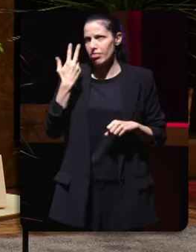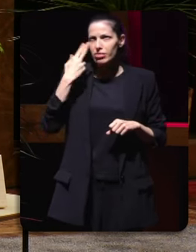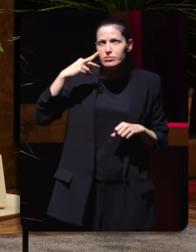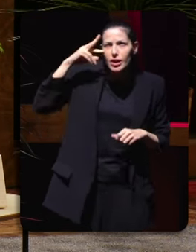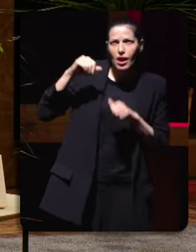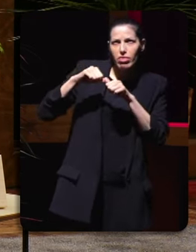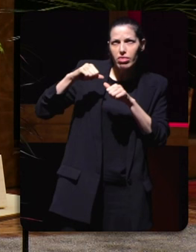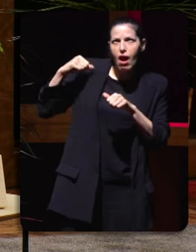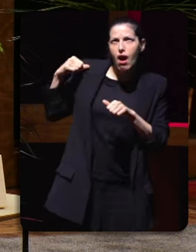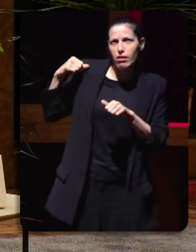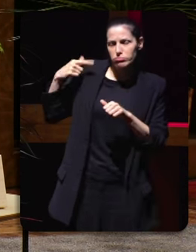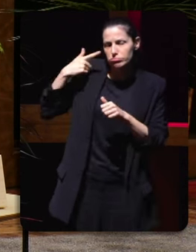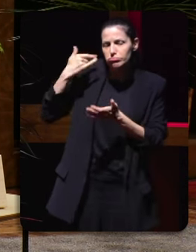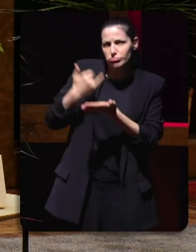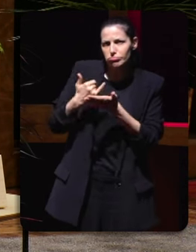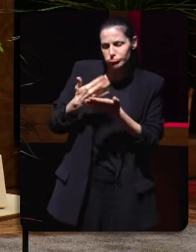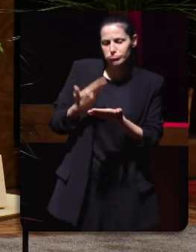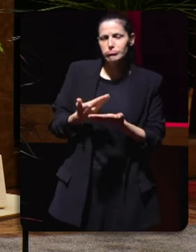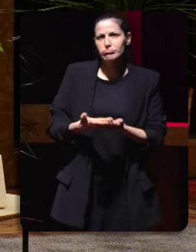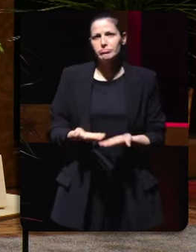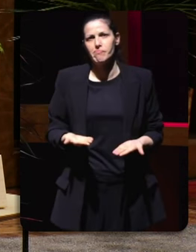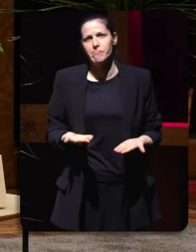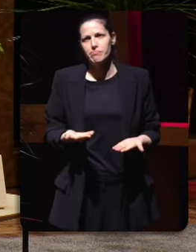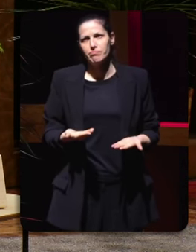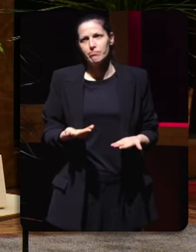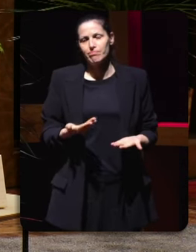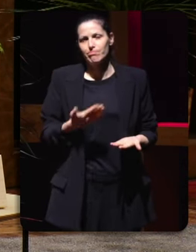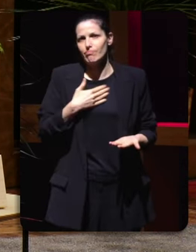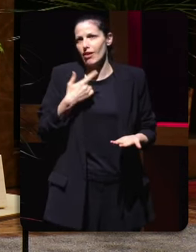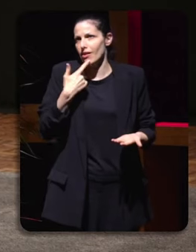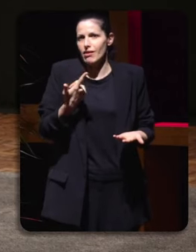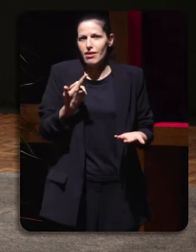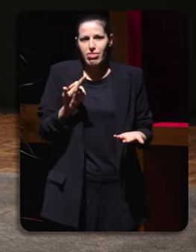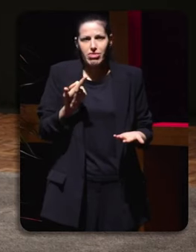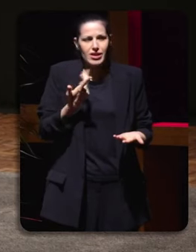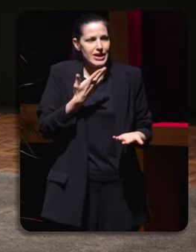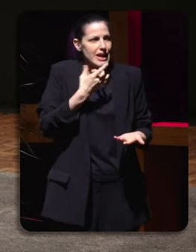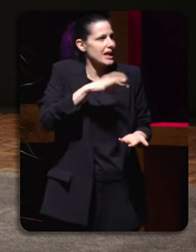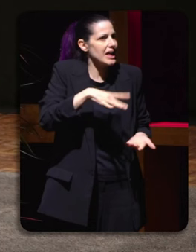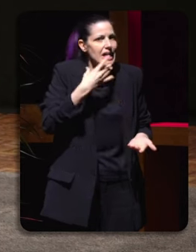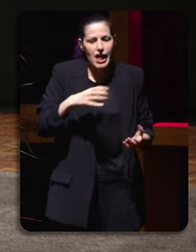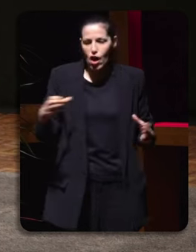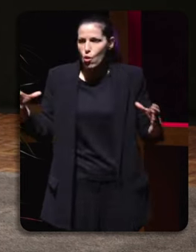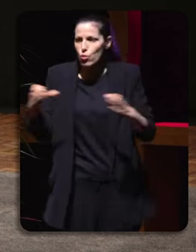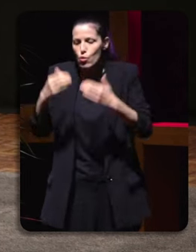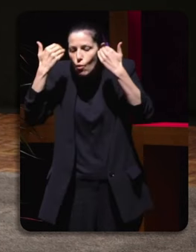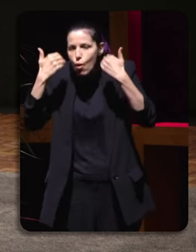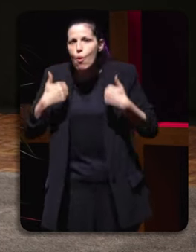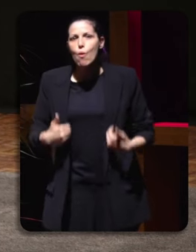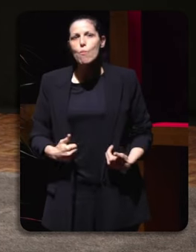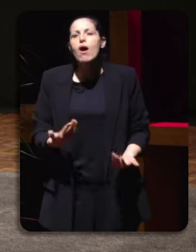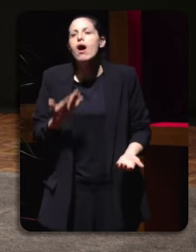contrastada non? que como que cae por su propio peso quen vai a ser deste grupo humano o xefe?